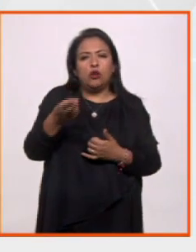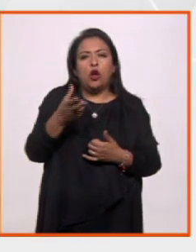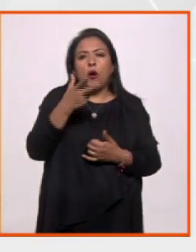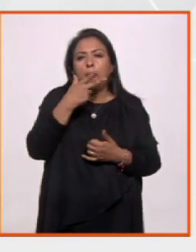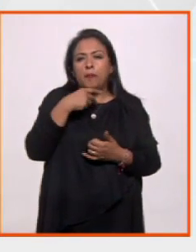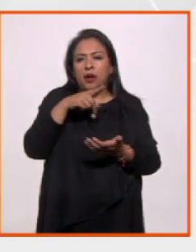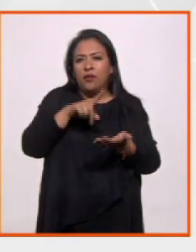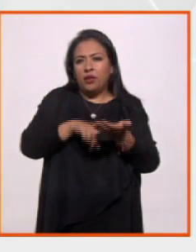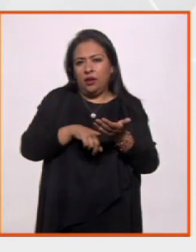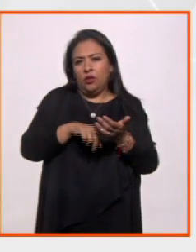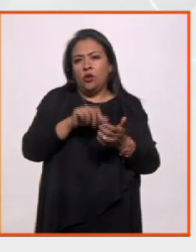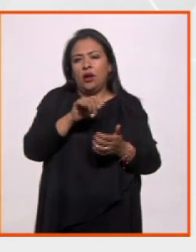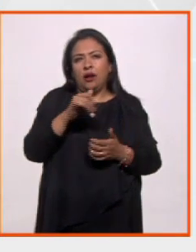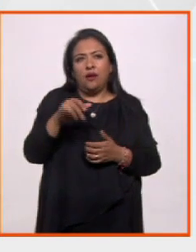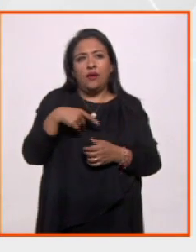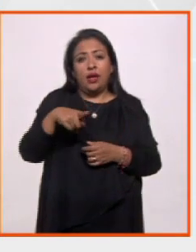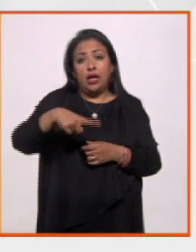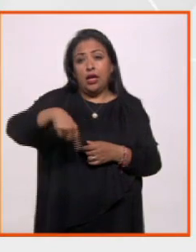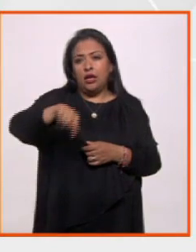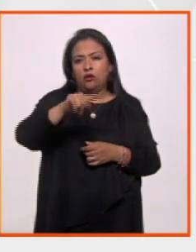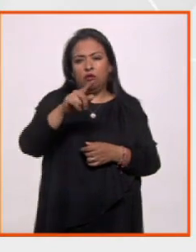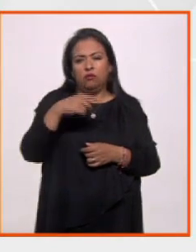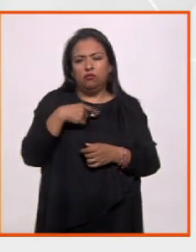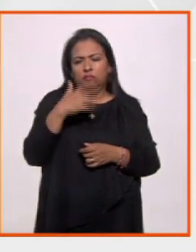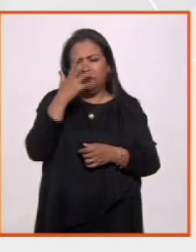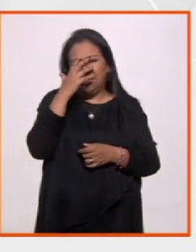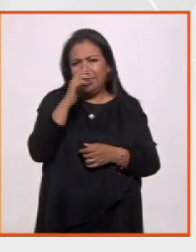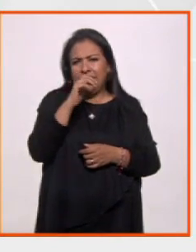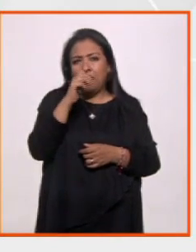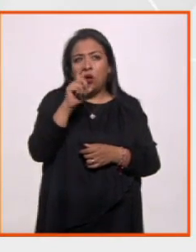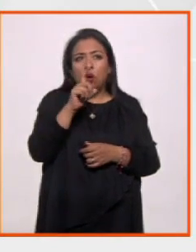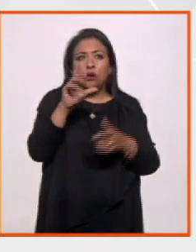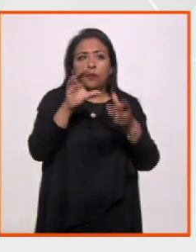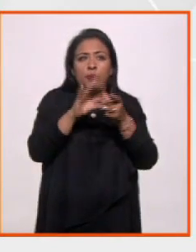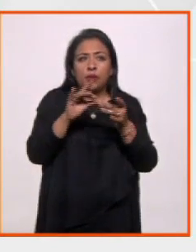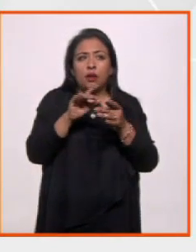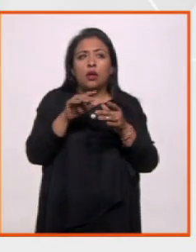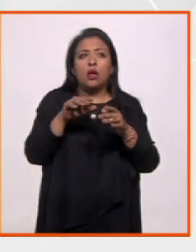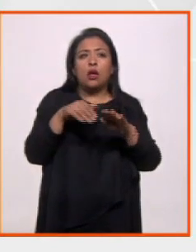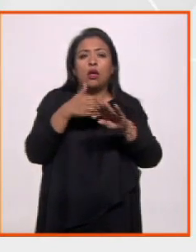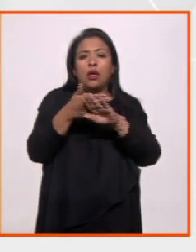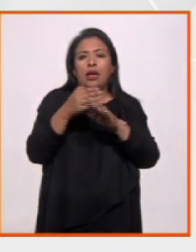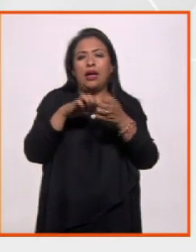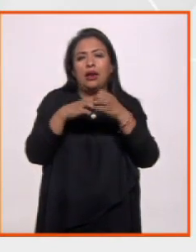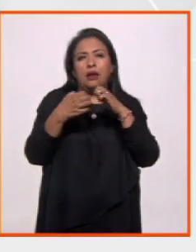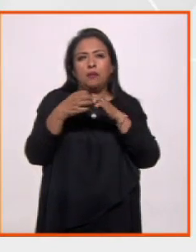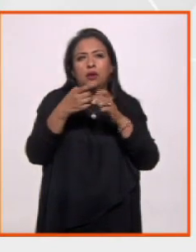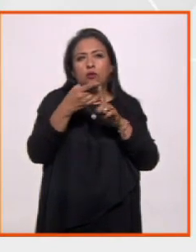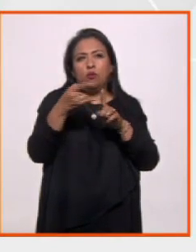llenó su aljaba de ellos. No será avergonzado cuando hablare con los enemigos en la puerta.